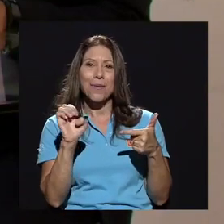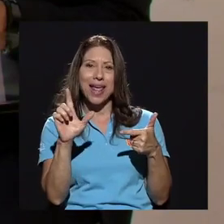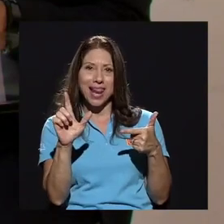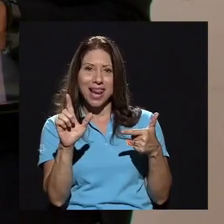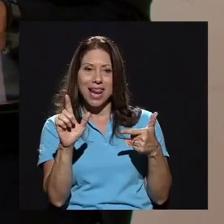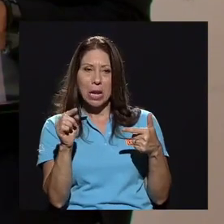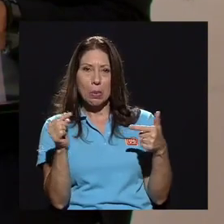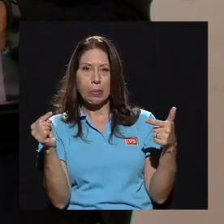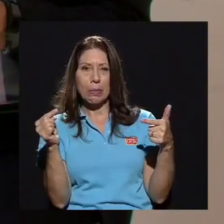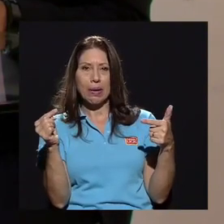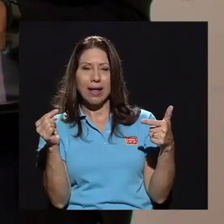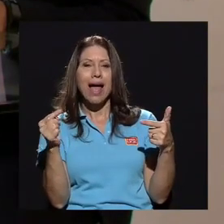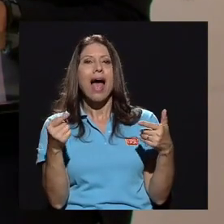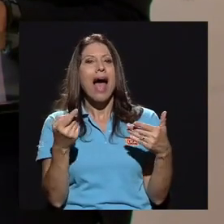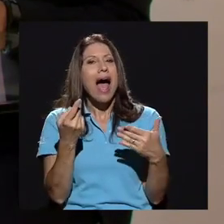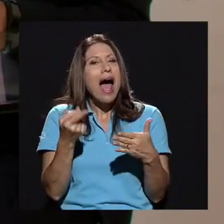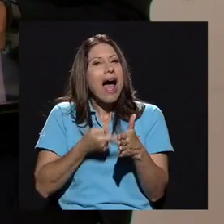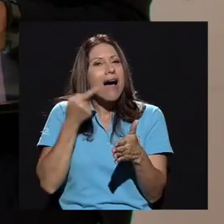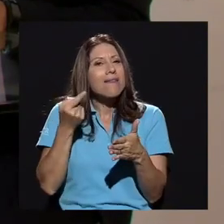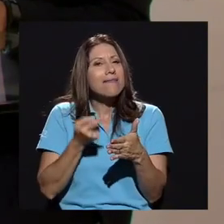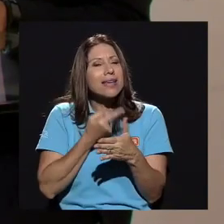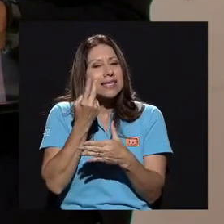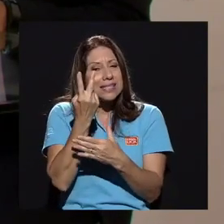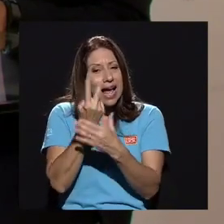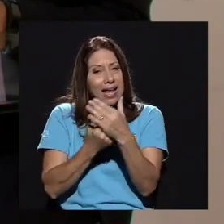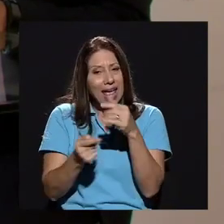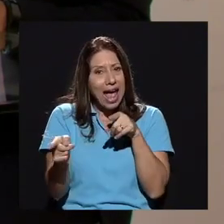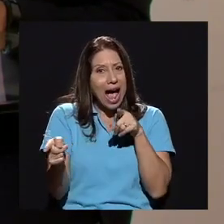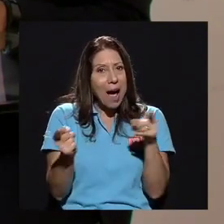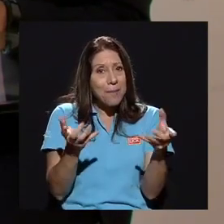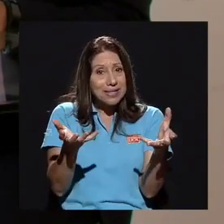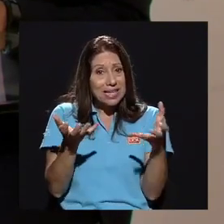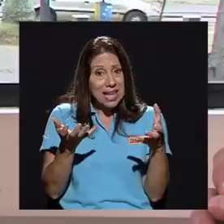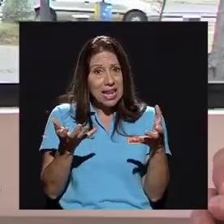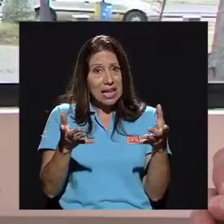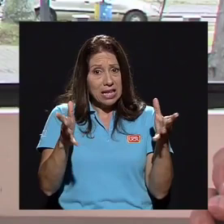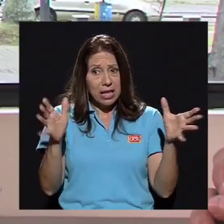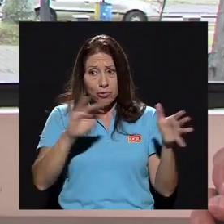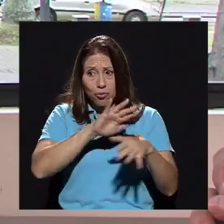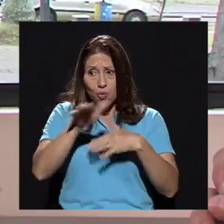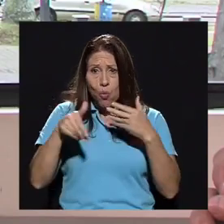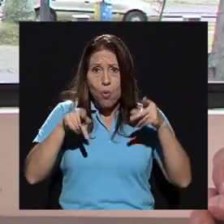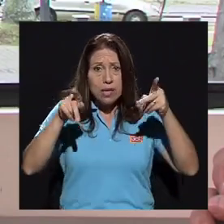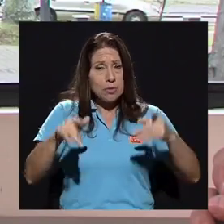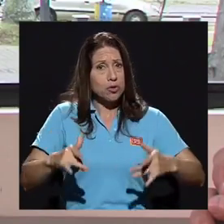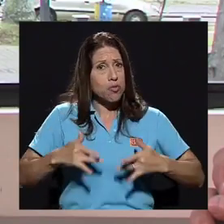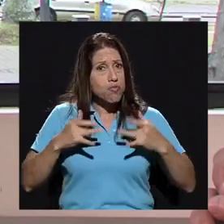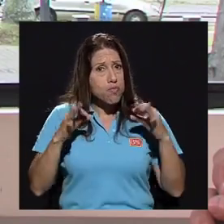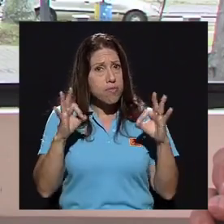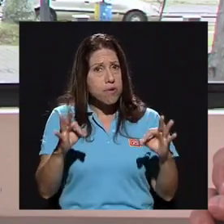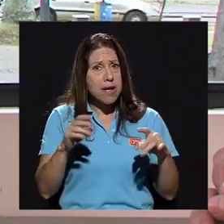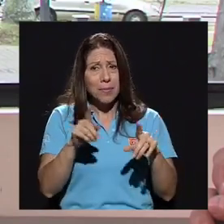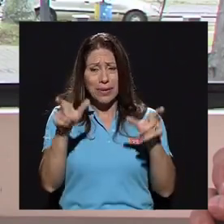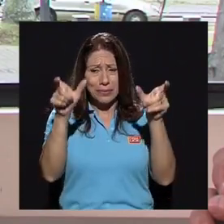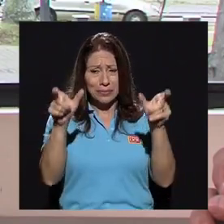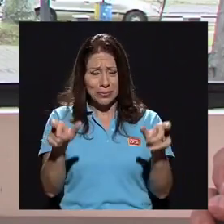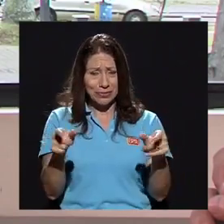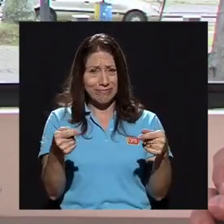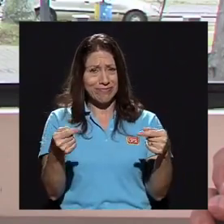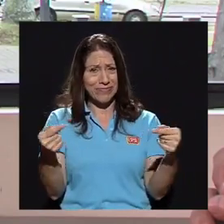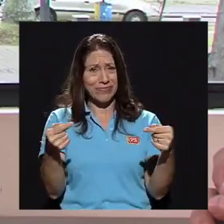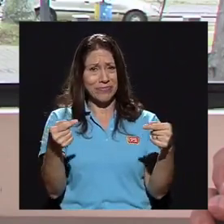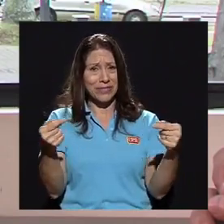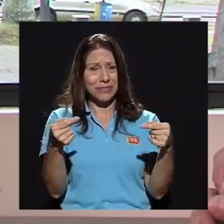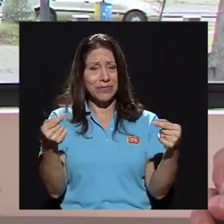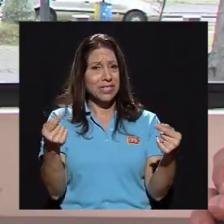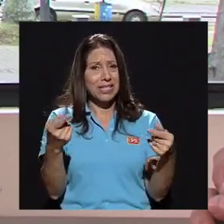a veces, a pesar de que ambas pretenden el bienestar de la colectividad, han habido puntos álgidos donde